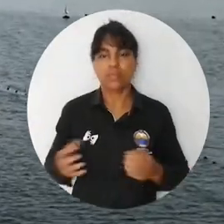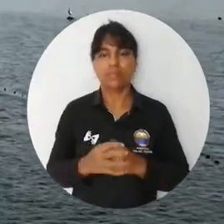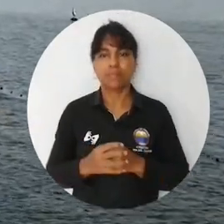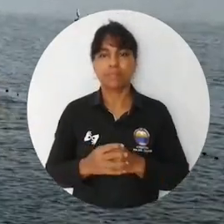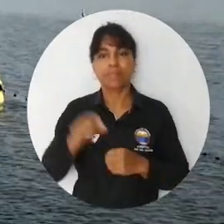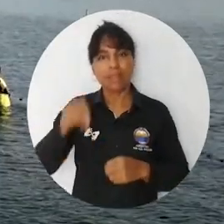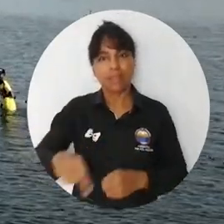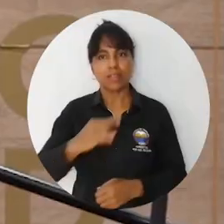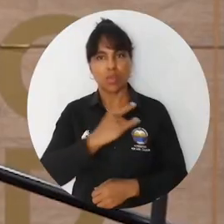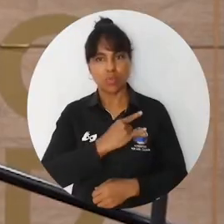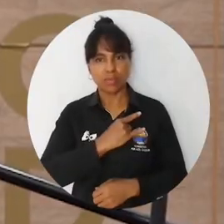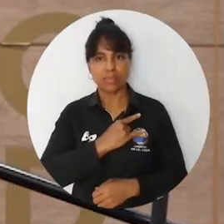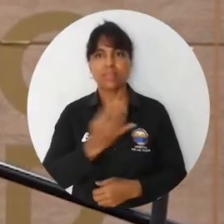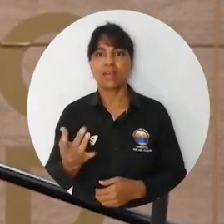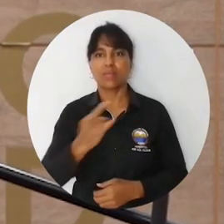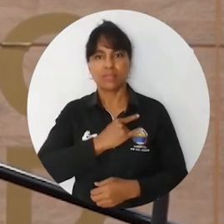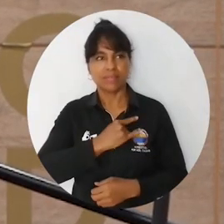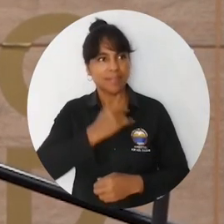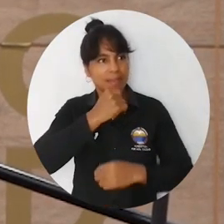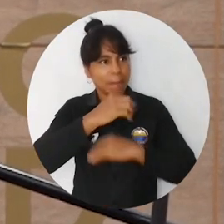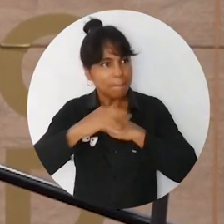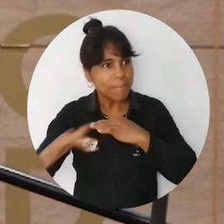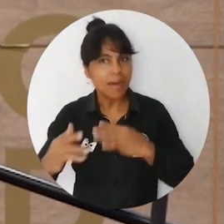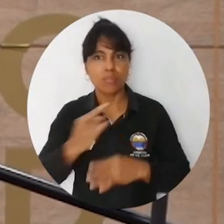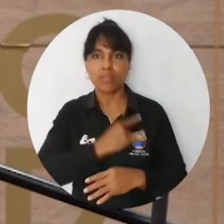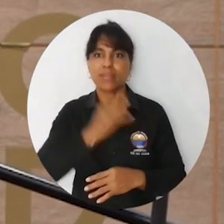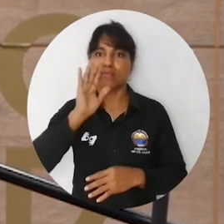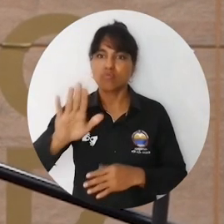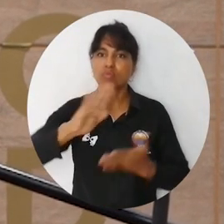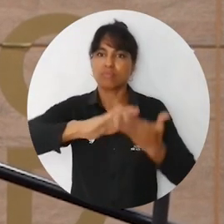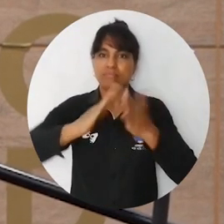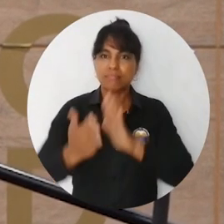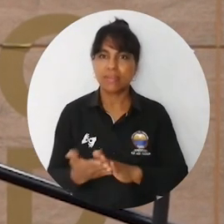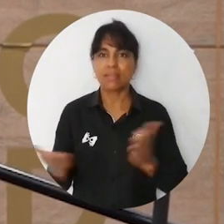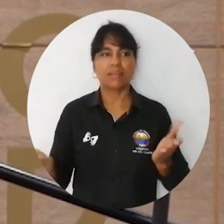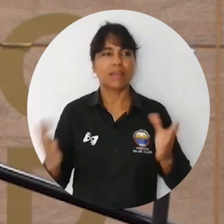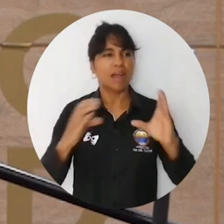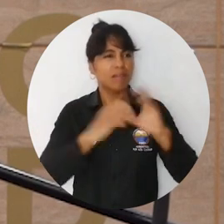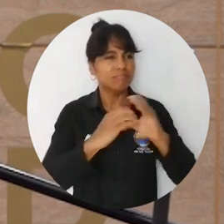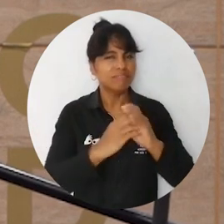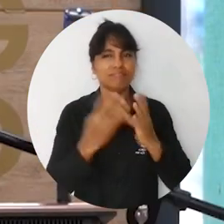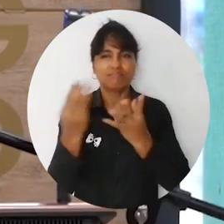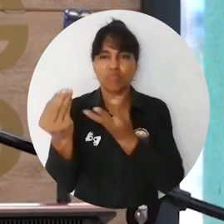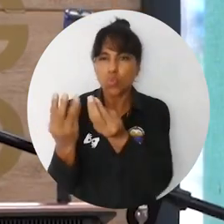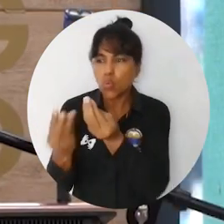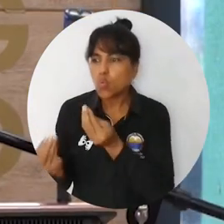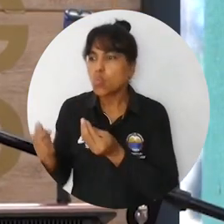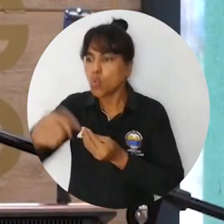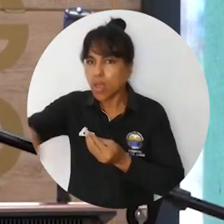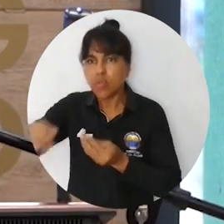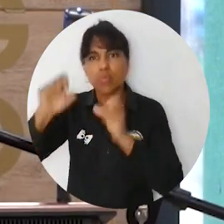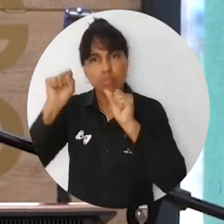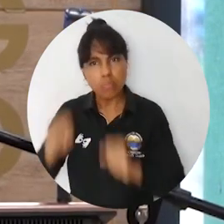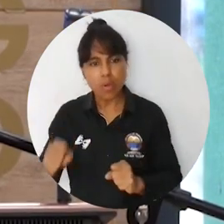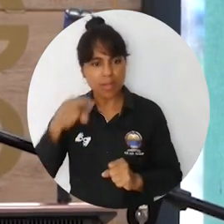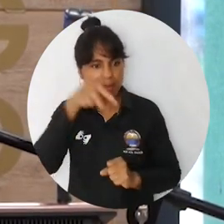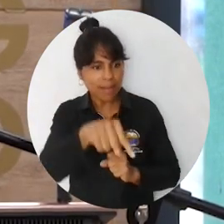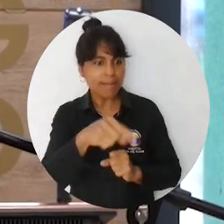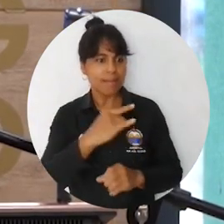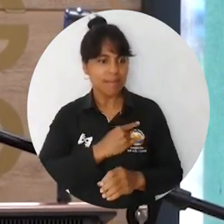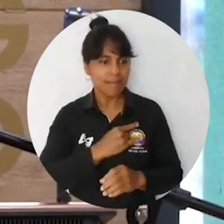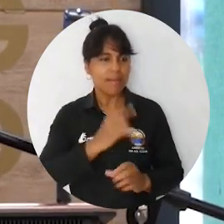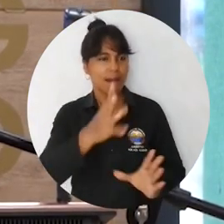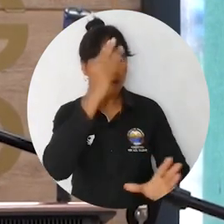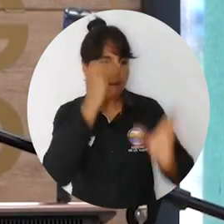recursos y sus derechos. Esta es su universidad, es la Universidad del Mar, es la universidad de las comunidades. Que las asociaciones y las cooperativas